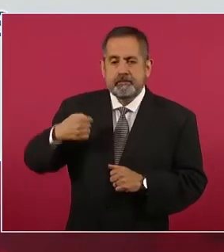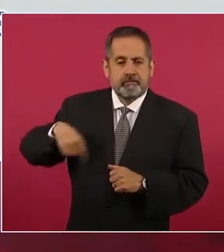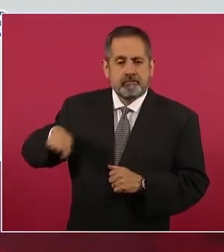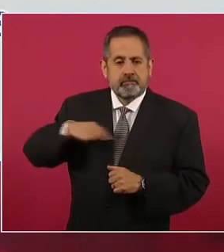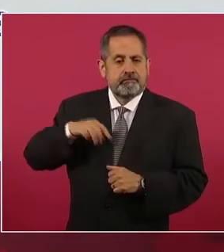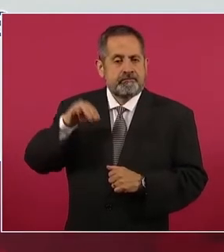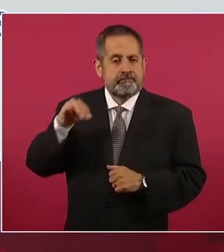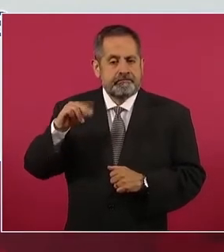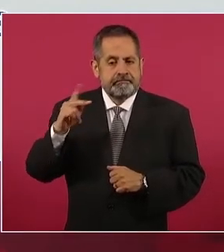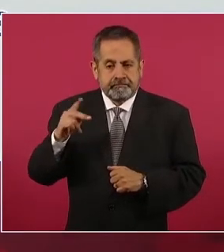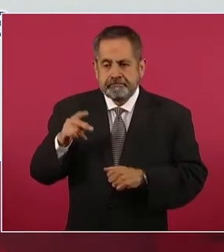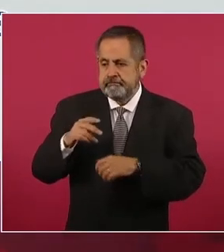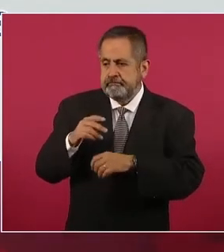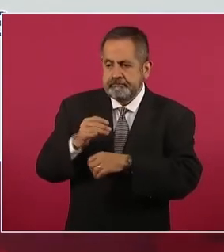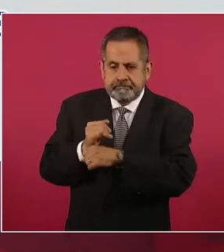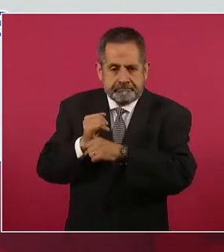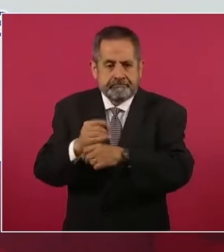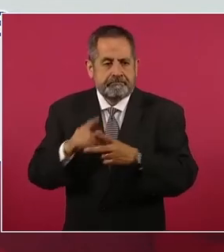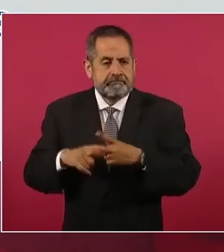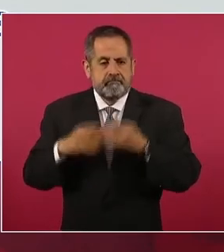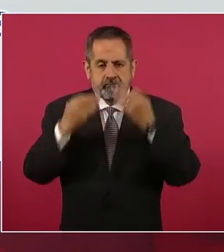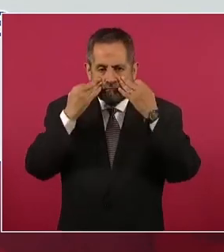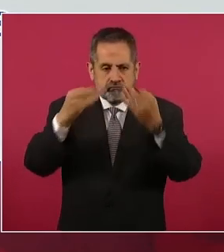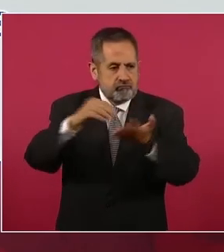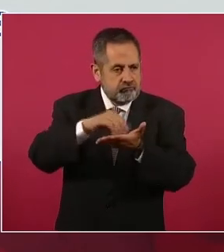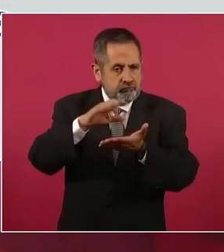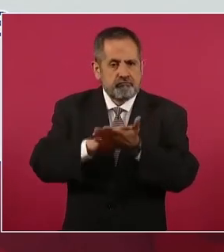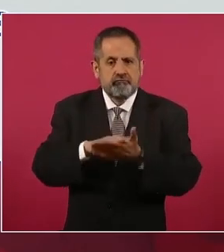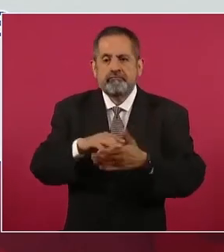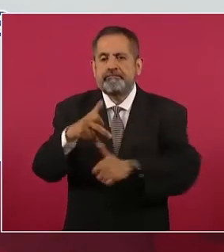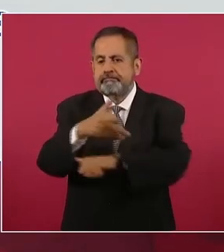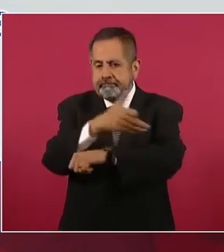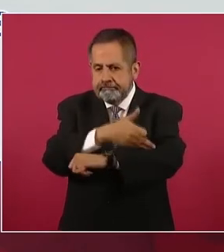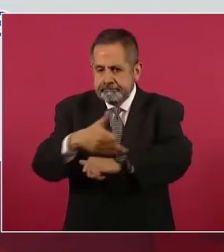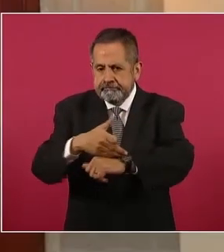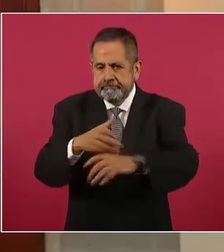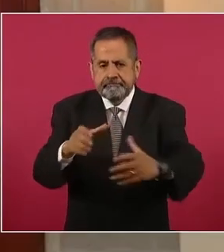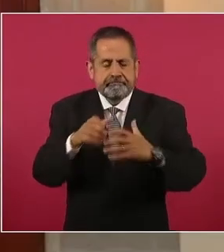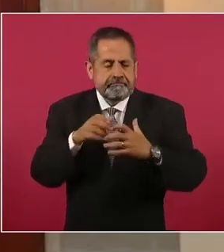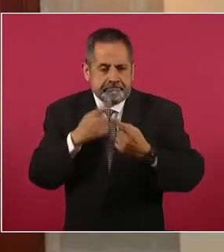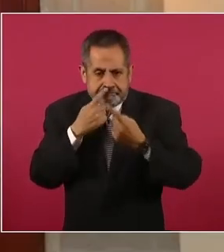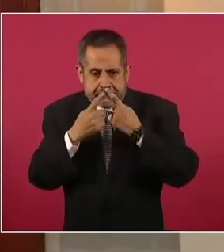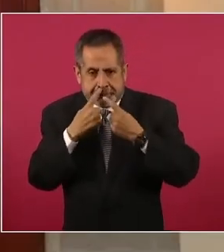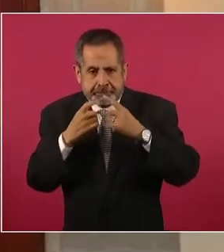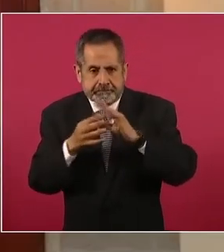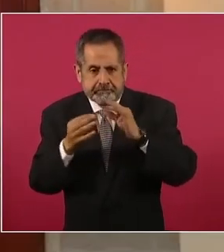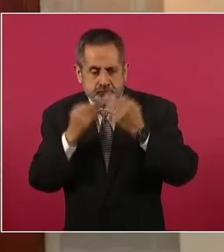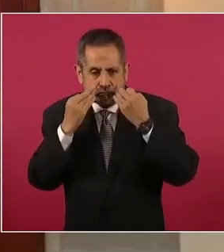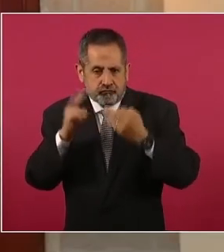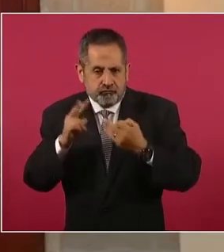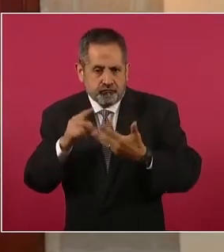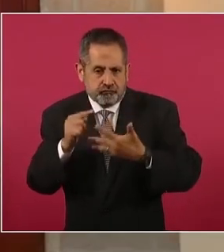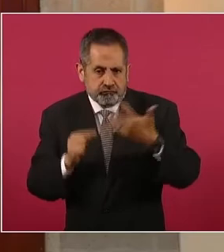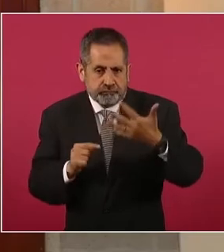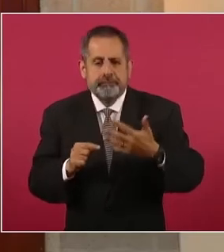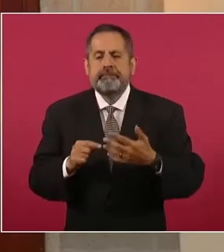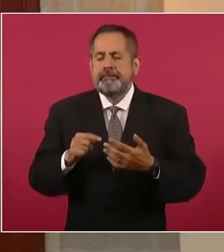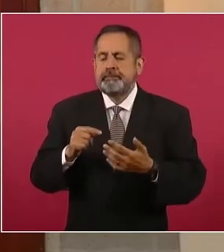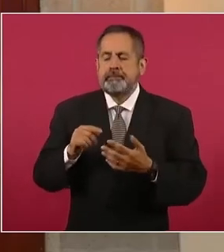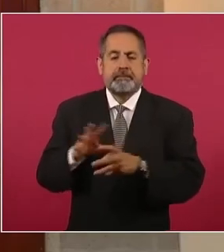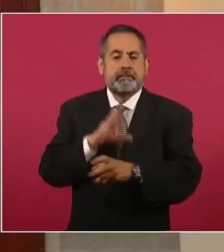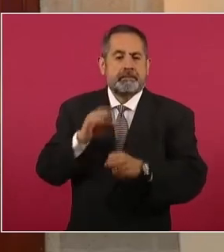ministeriales, en los testimonios de las familias y en los diferentes antecedentes,